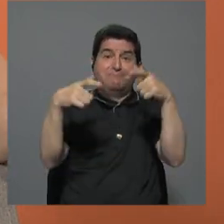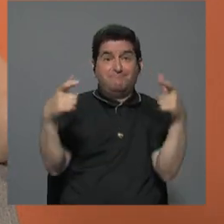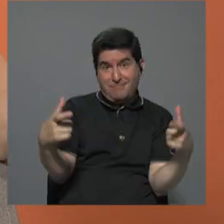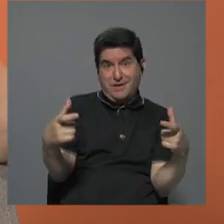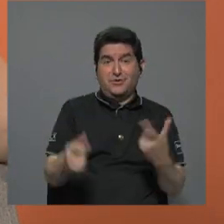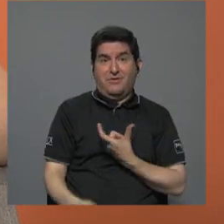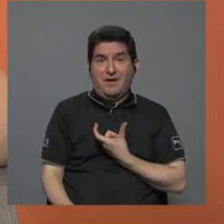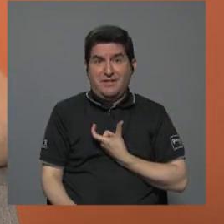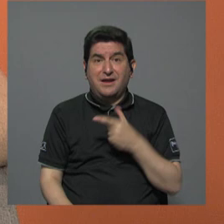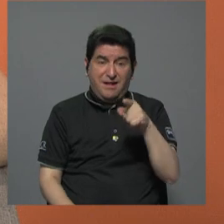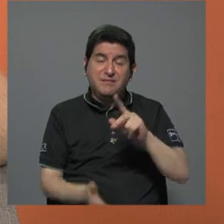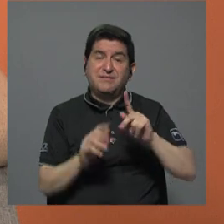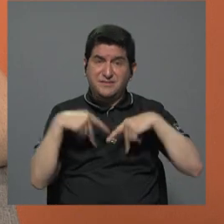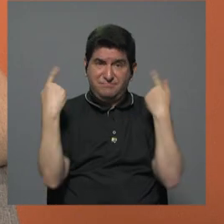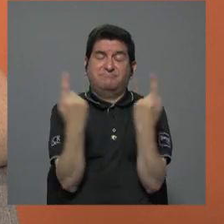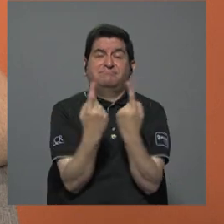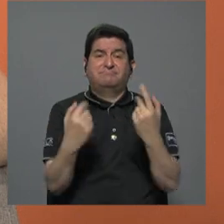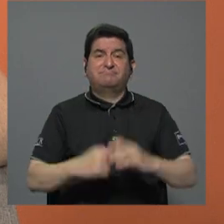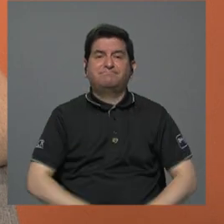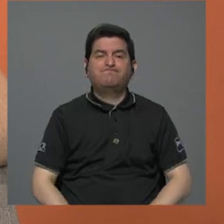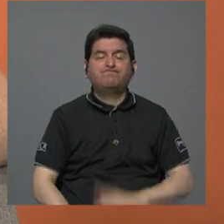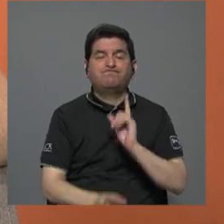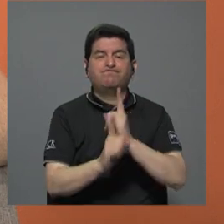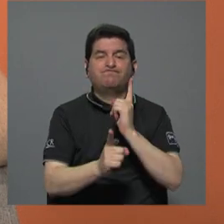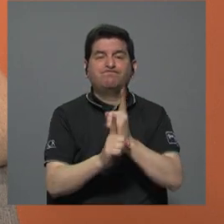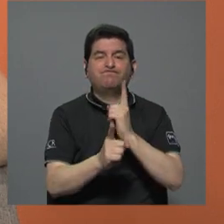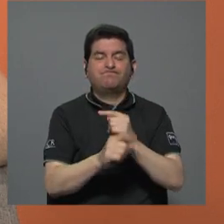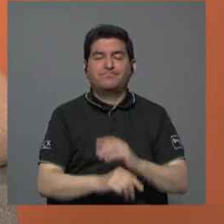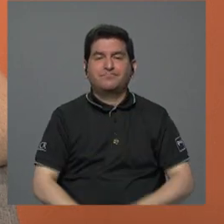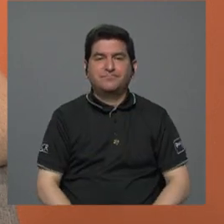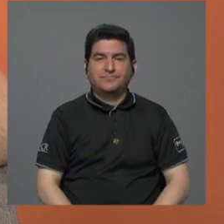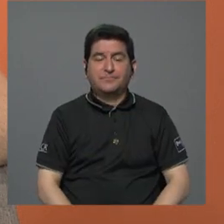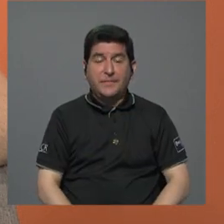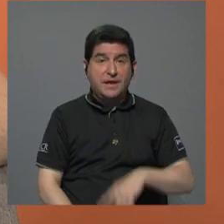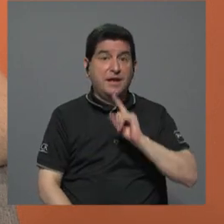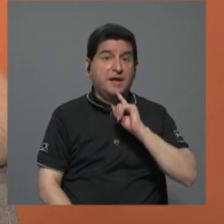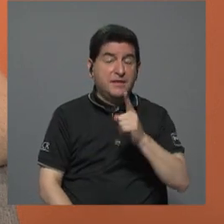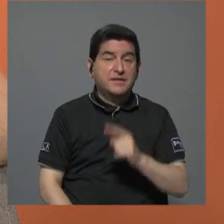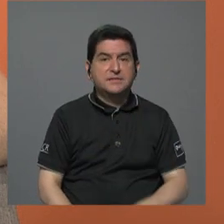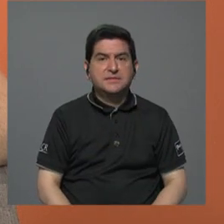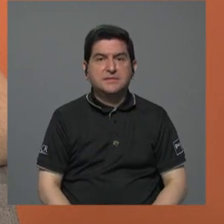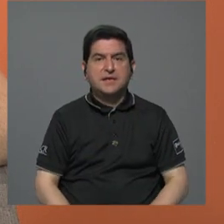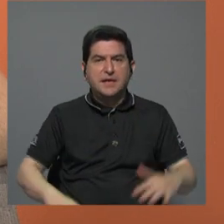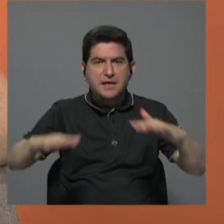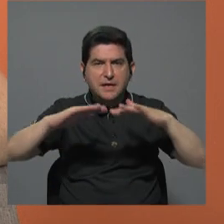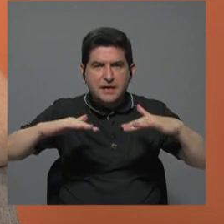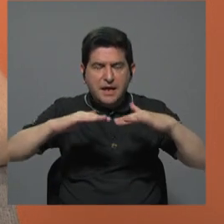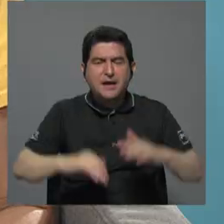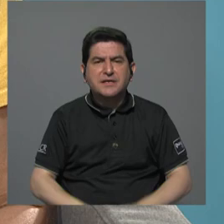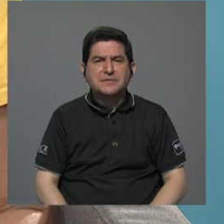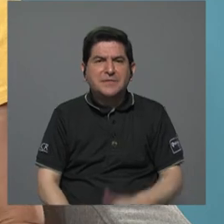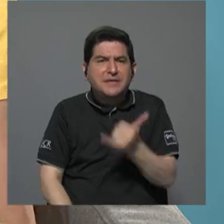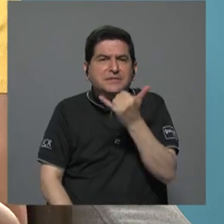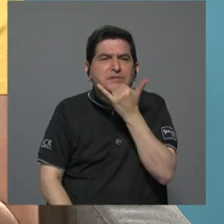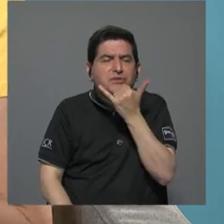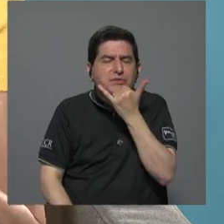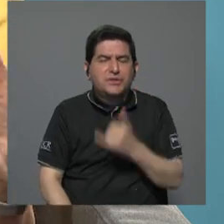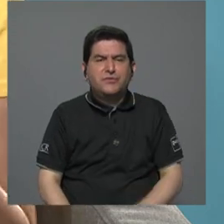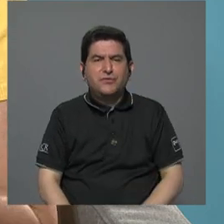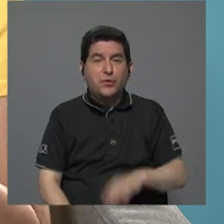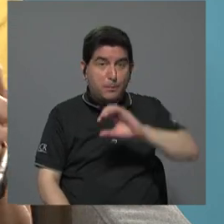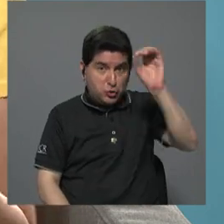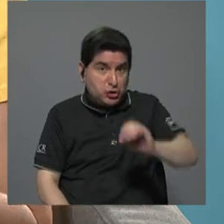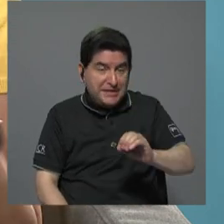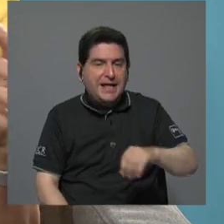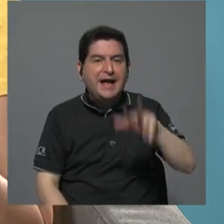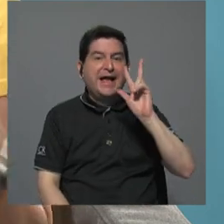alcaldes son de este partido. Así es, nada más decir que el margen de error es tres. Entonces, ahí hay un